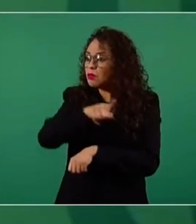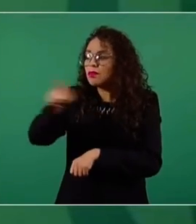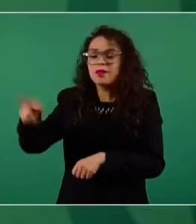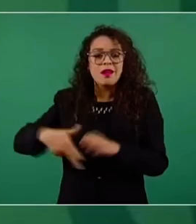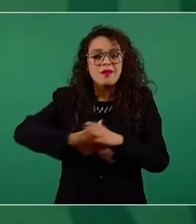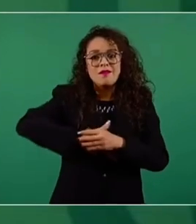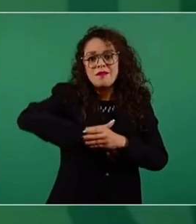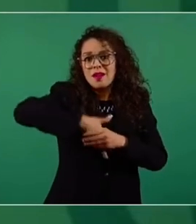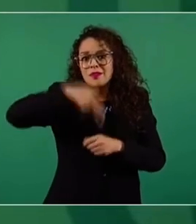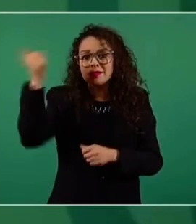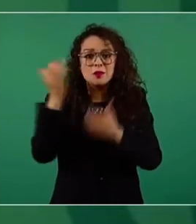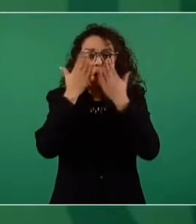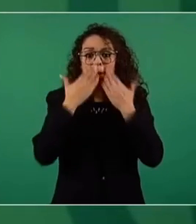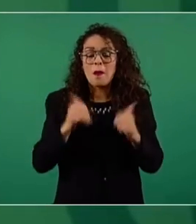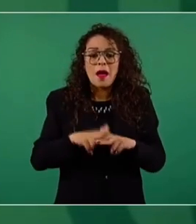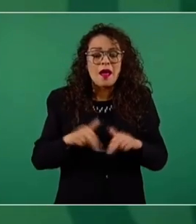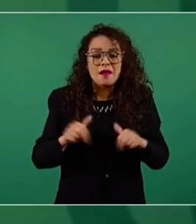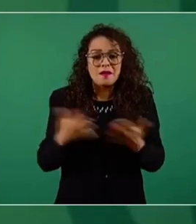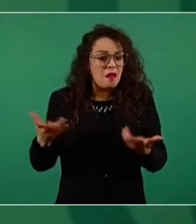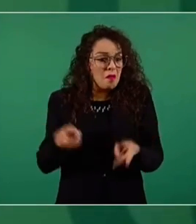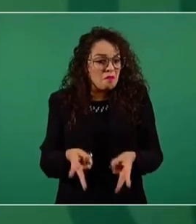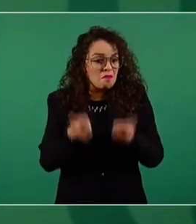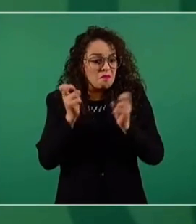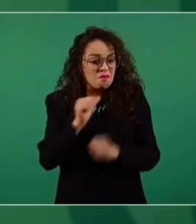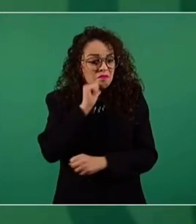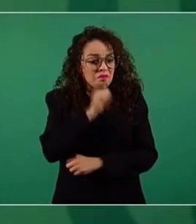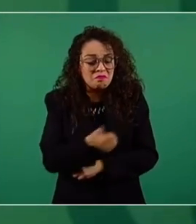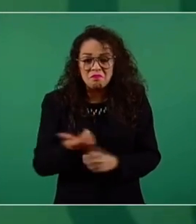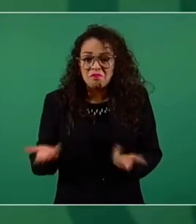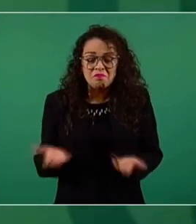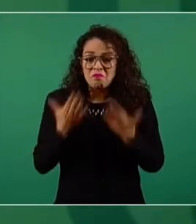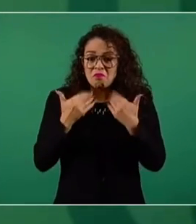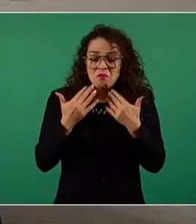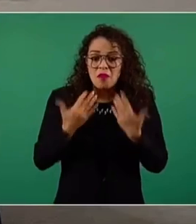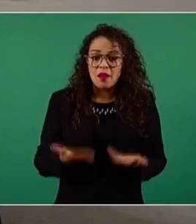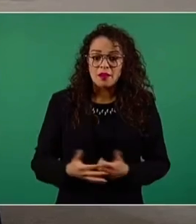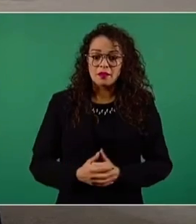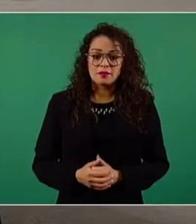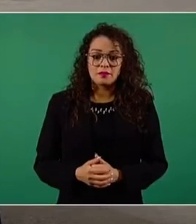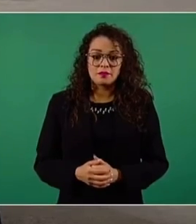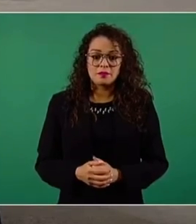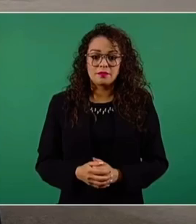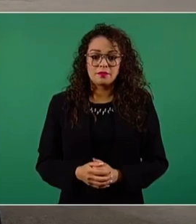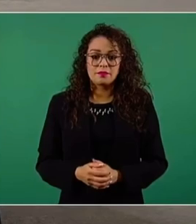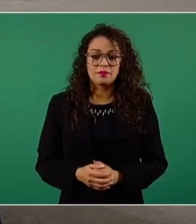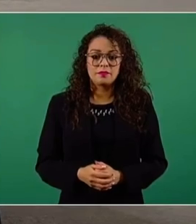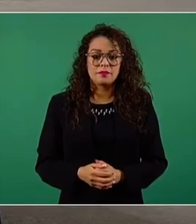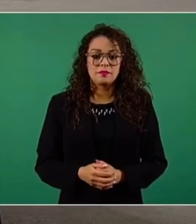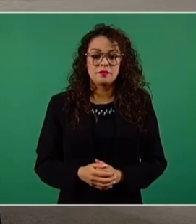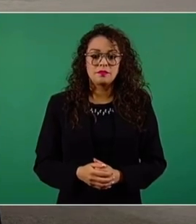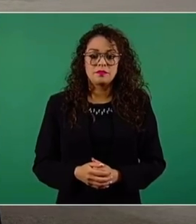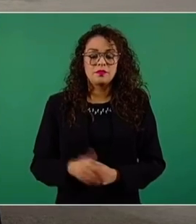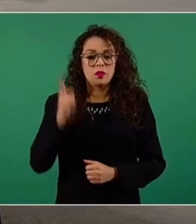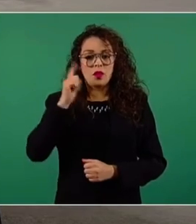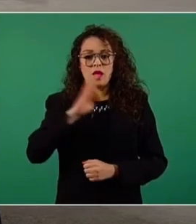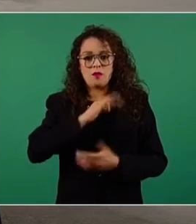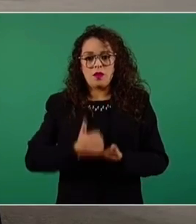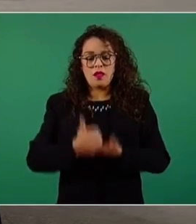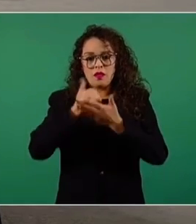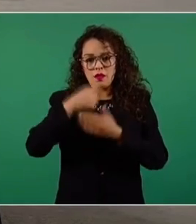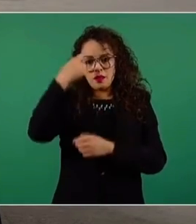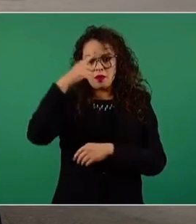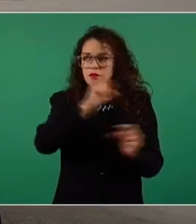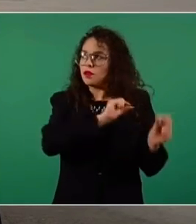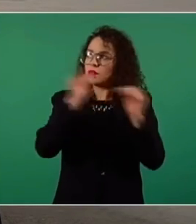robar. Entonces, yo insisto, se invito. Y tengo algunas láminas que pudiera apoyarles para que, a lo mejor, precise algunas